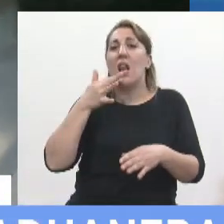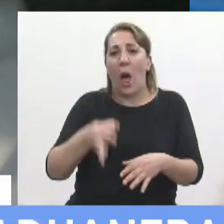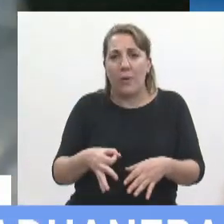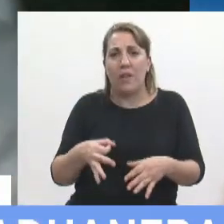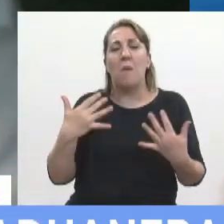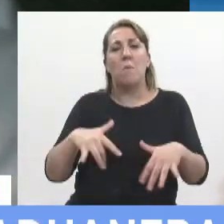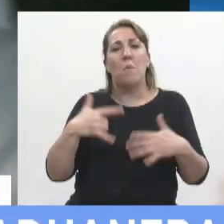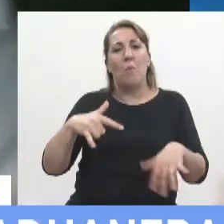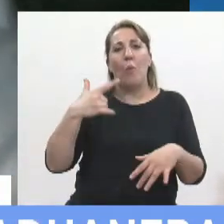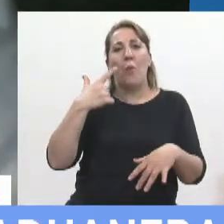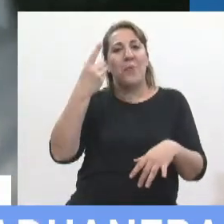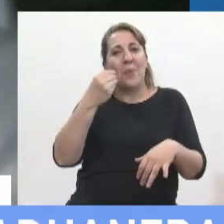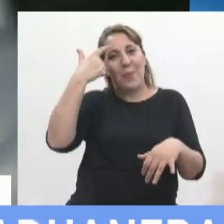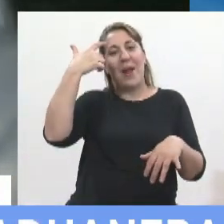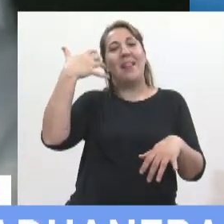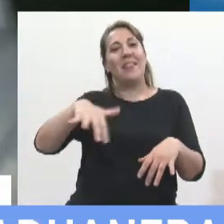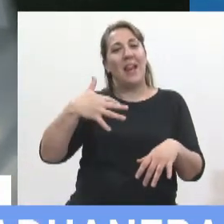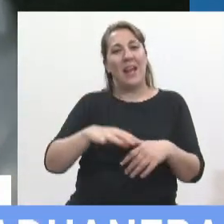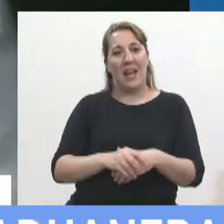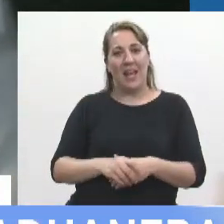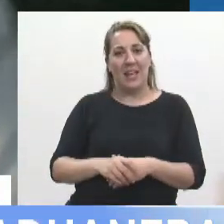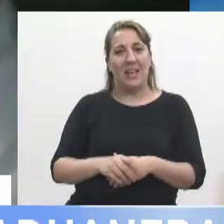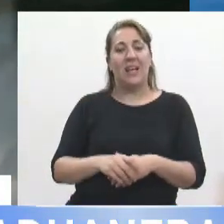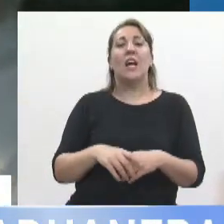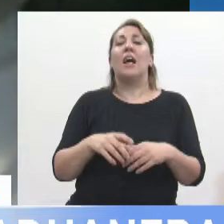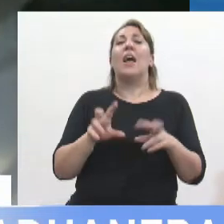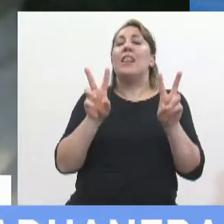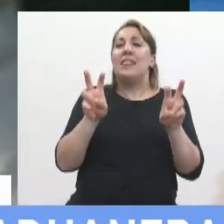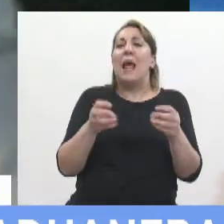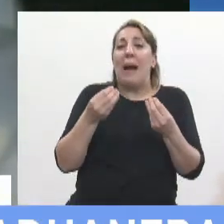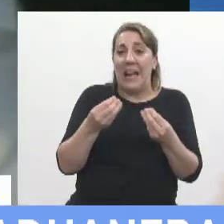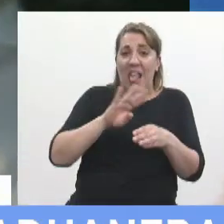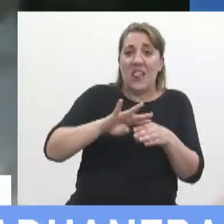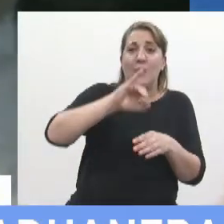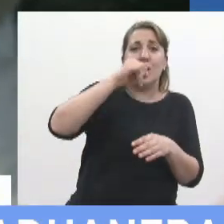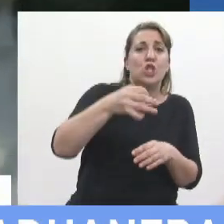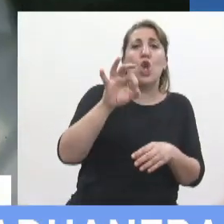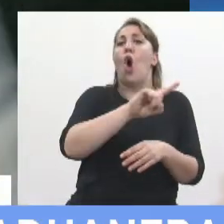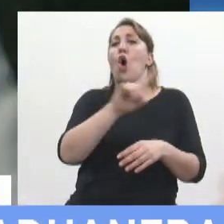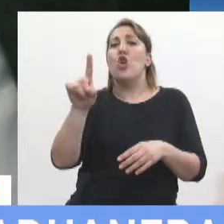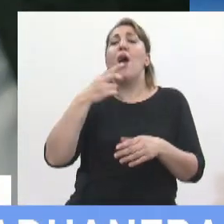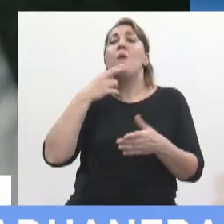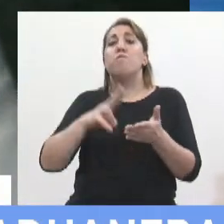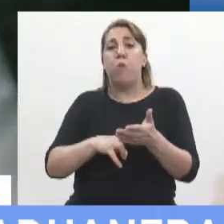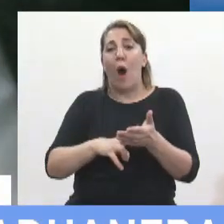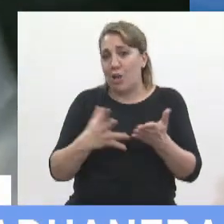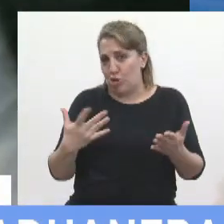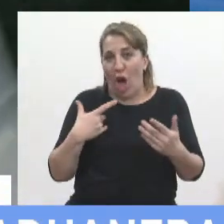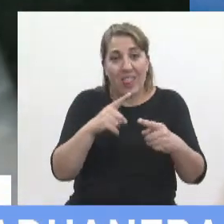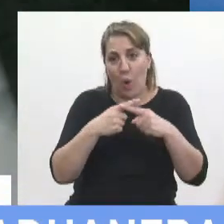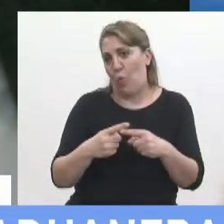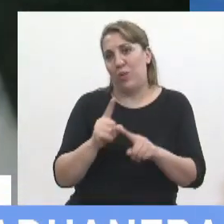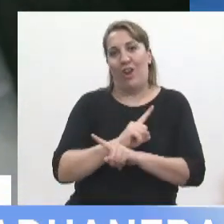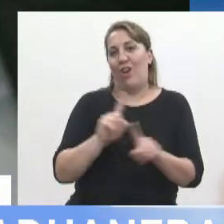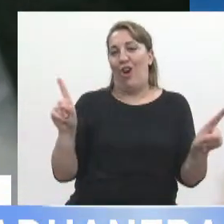inteligente y en realidad como la cuestión es ¿se debe o no se debe impuestos? y esto nadie me lo puede discutir señor presidente